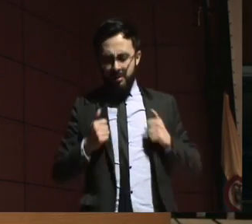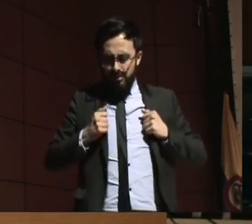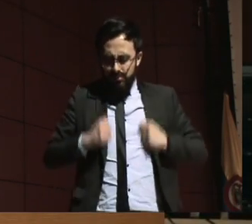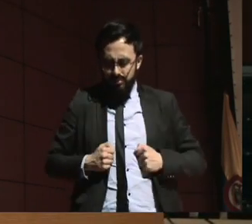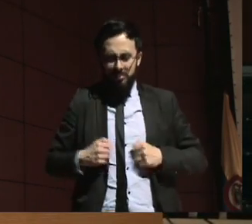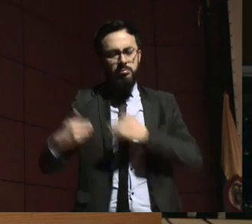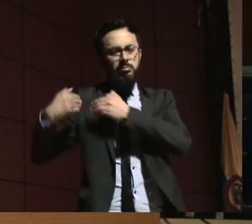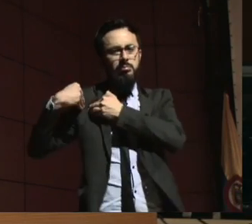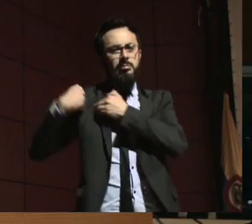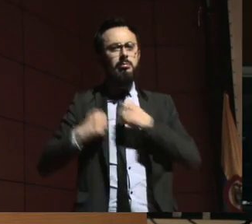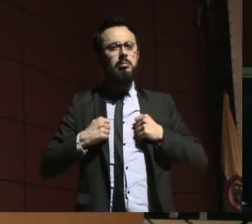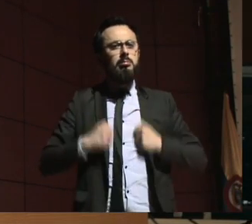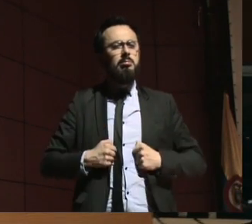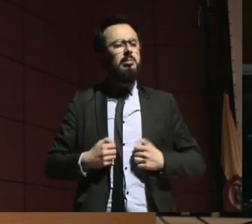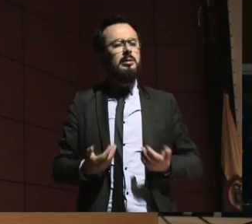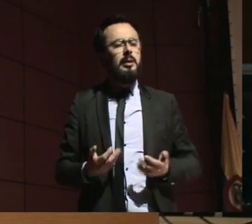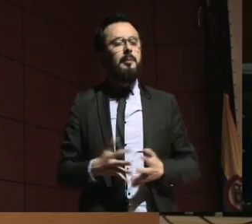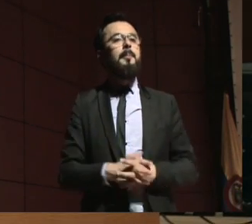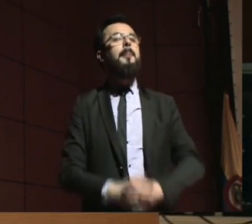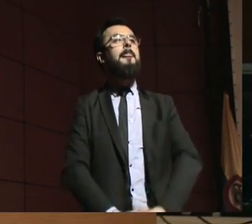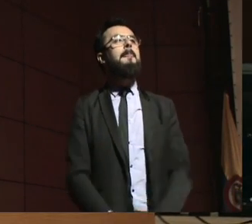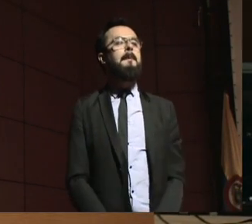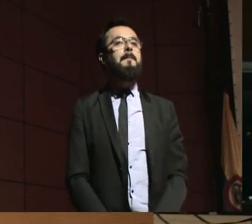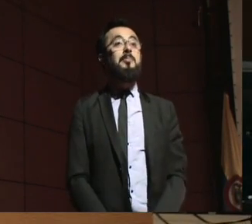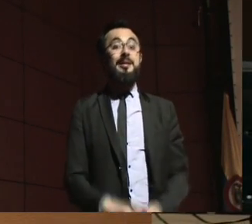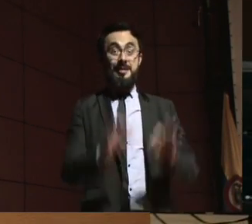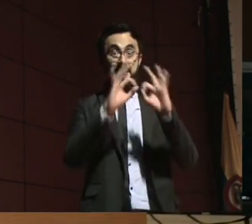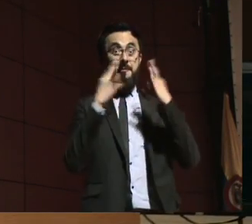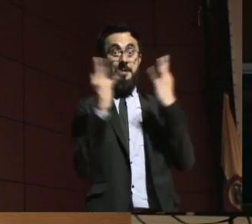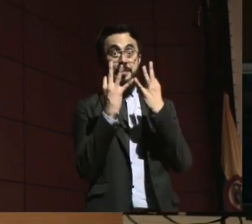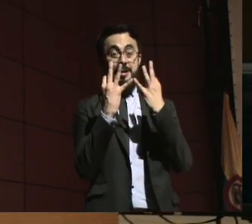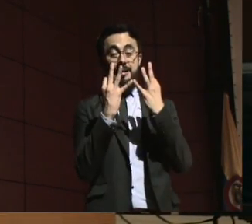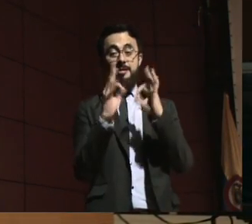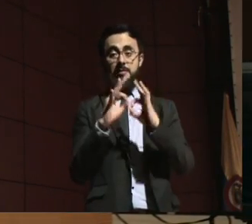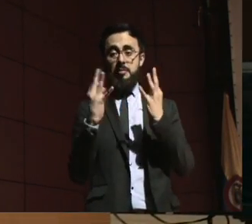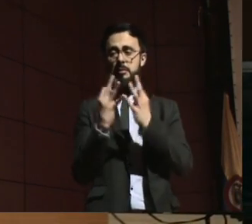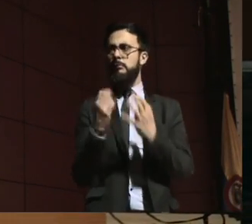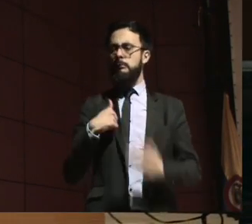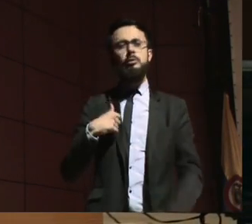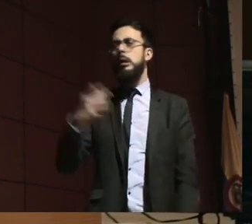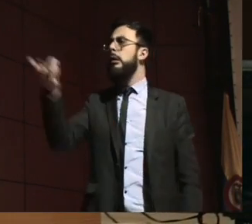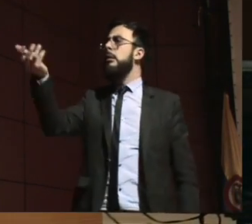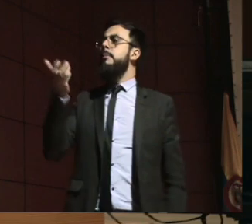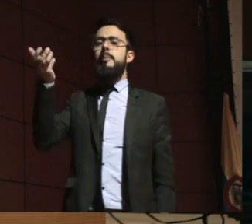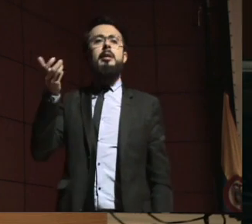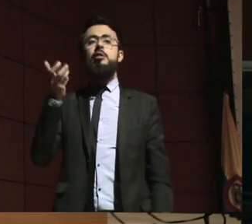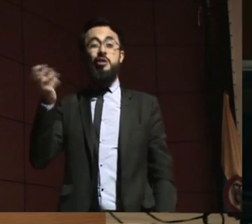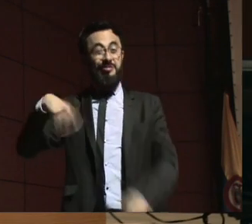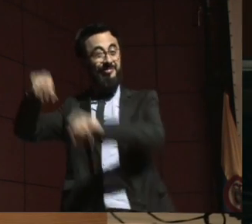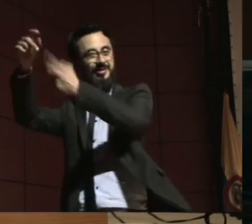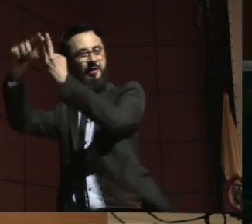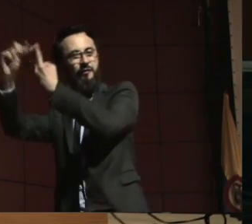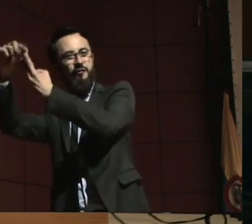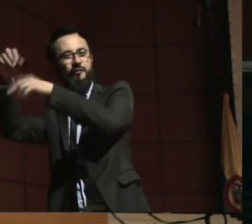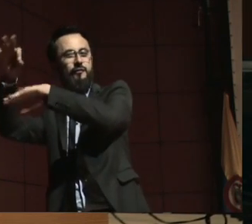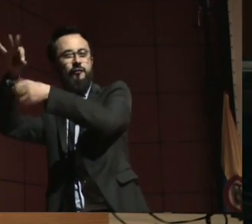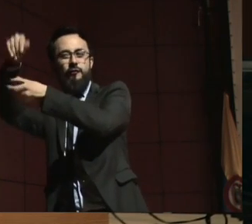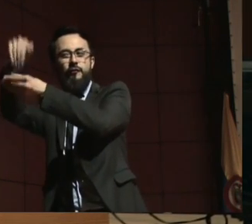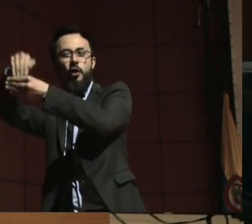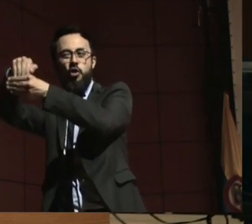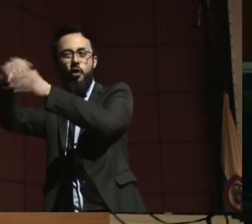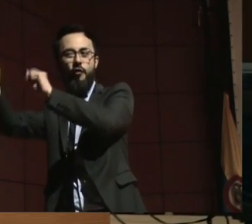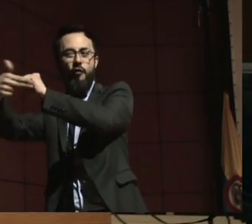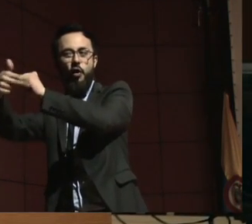tienen que enfrentarse a que para que les den la pensión sustitutiva, un fondo de pensiones le exija la interdicción.